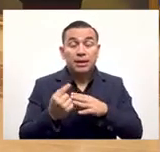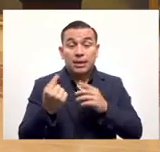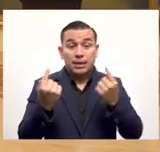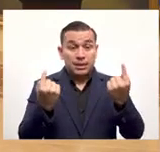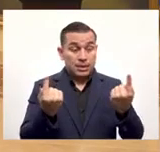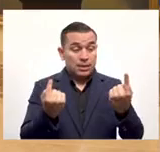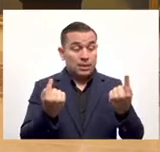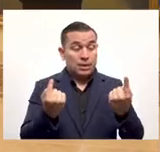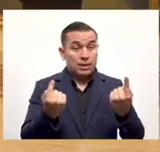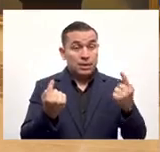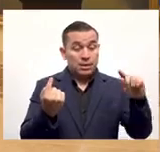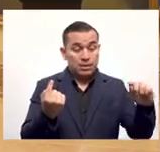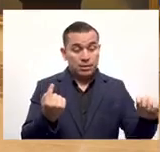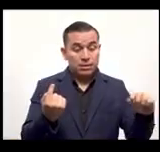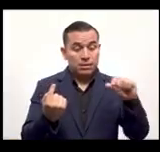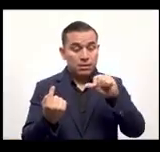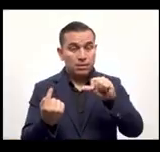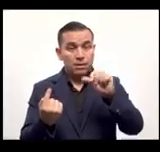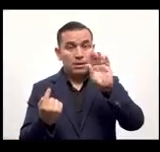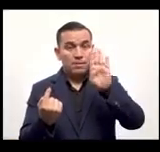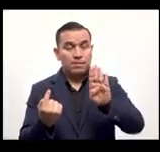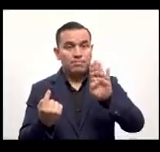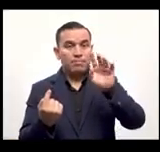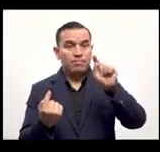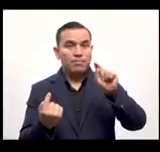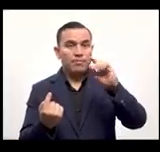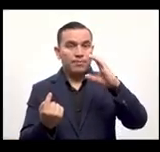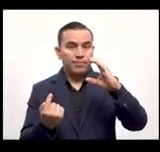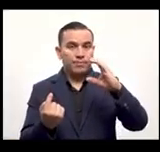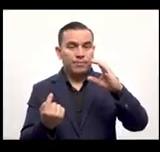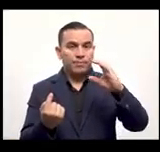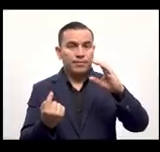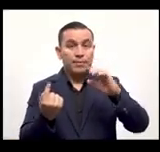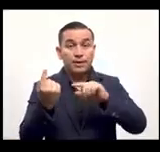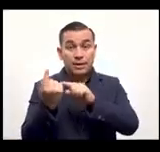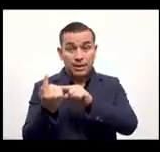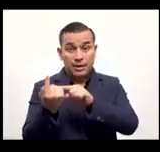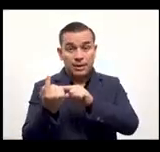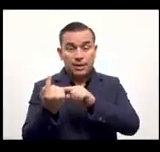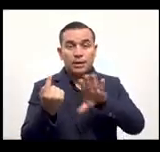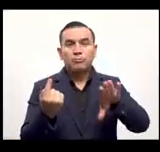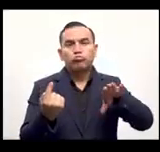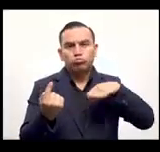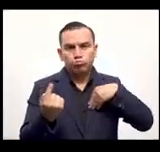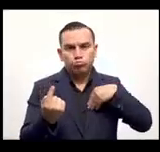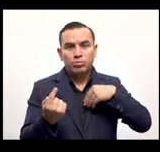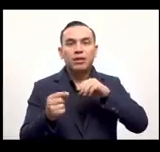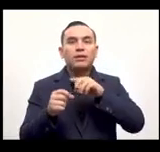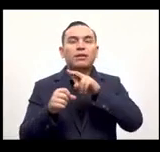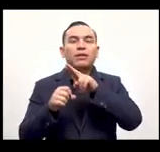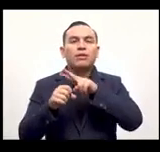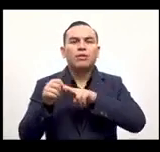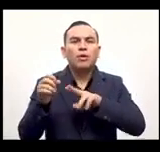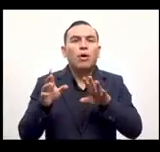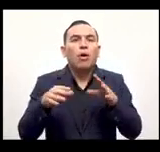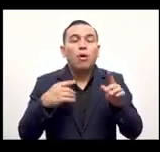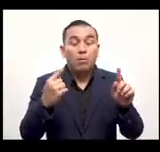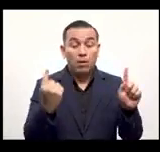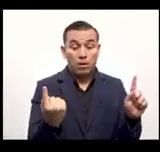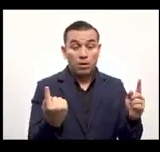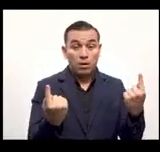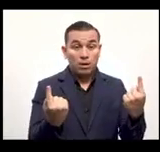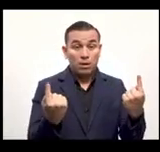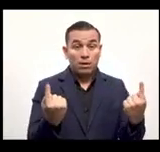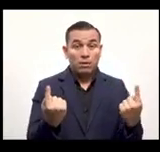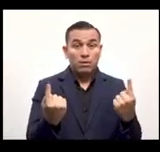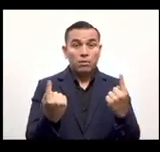le envía Miguel 3 dólares en bitcoin de lo que le dio el estado pero Roberto lo recibe en dólares entonces